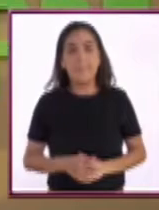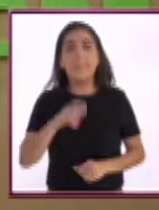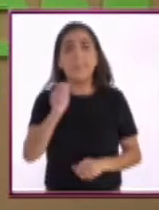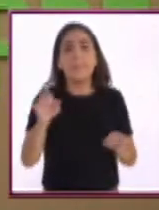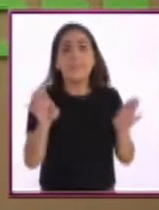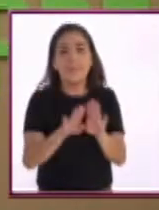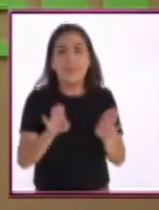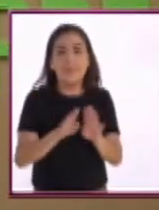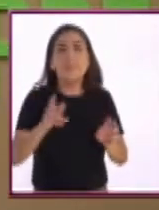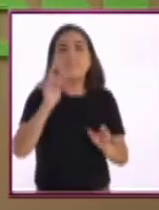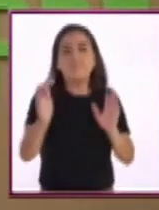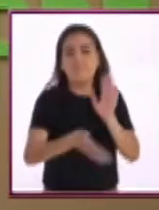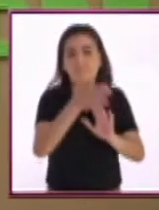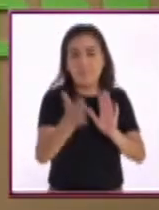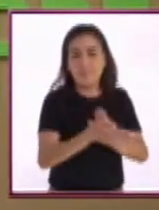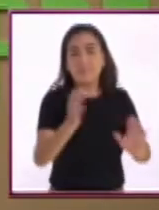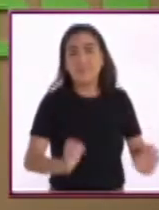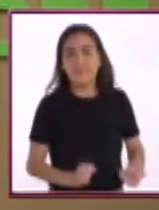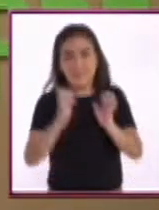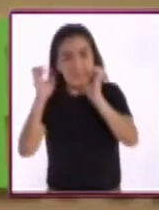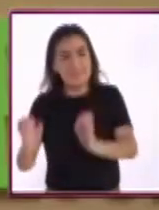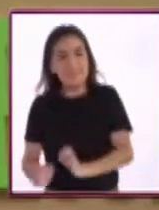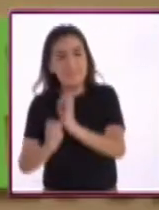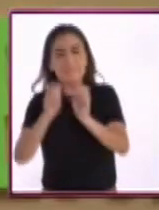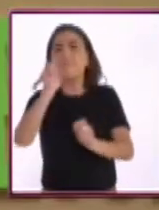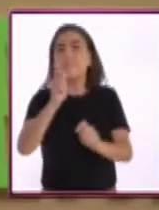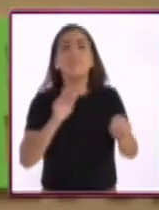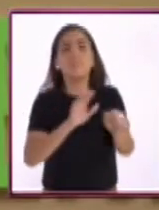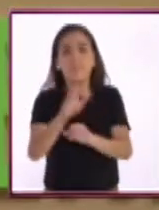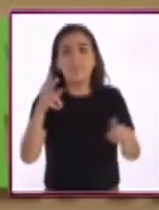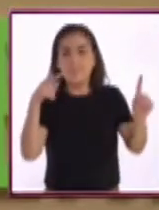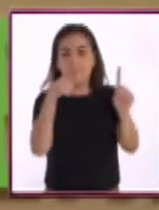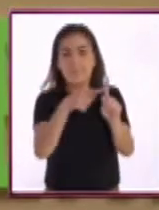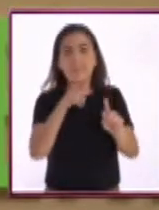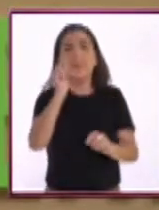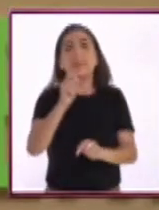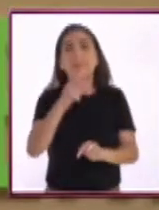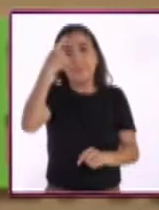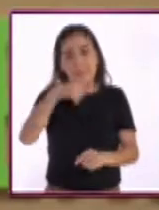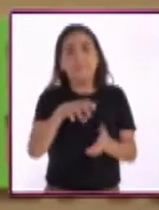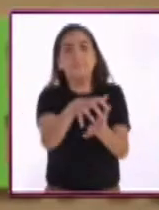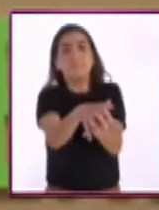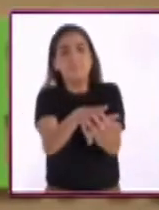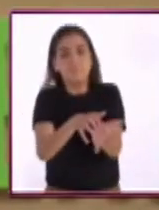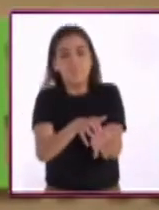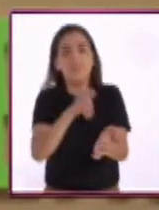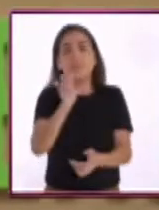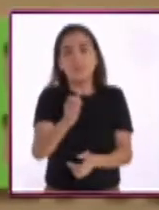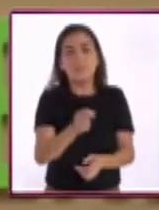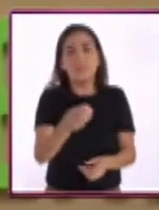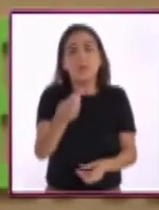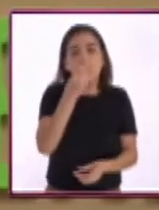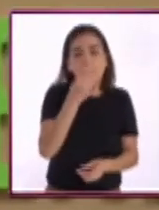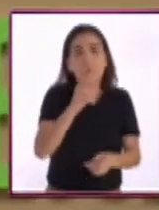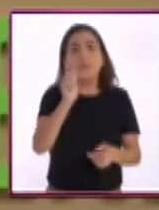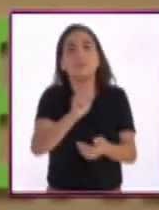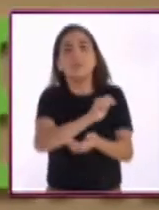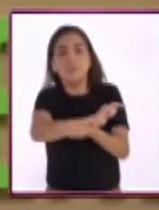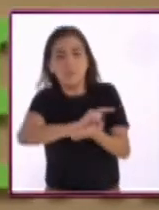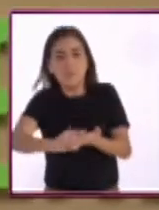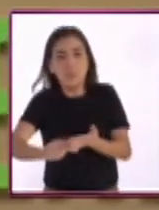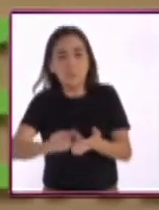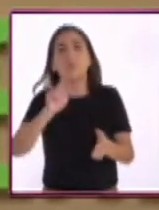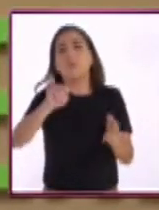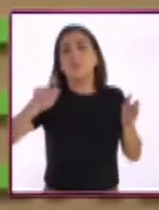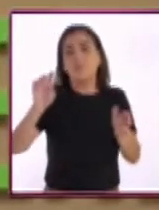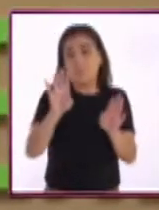Bajuterra es una empresa que diseña y construye edificaciones de bambú. Tiene como objetivo hacer desarrollos de forma sustentable, combinando